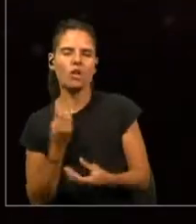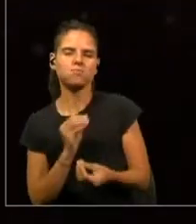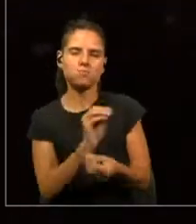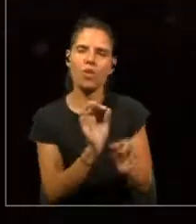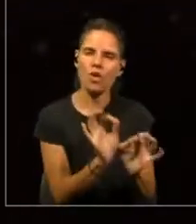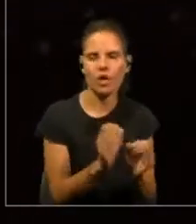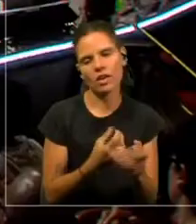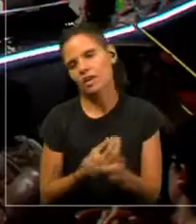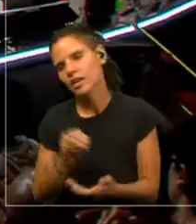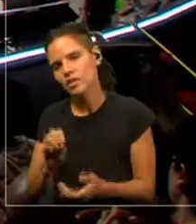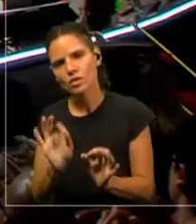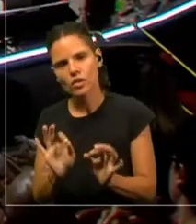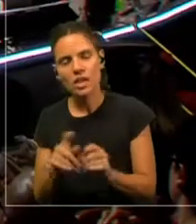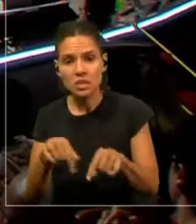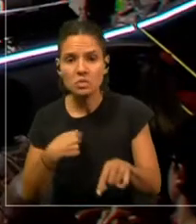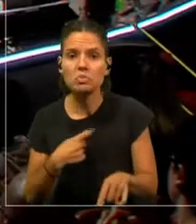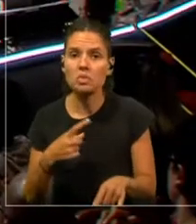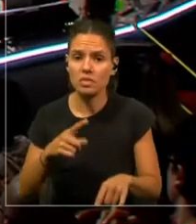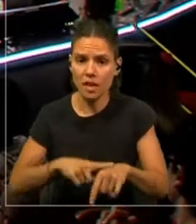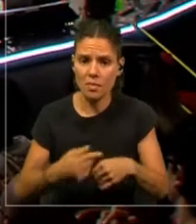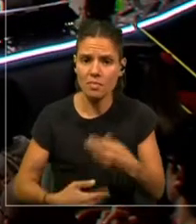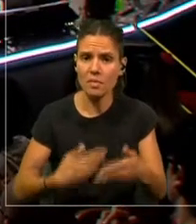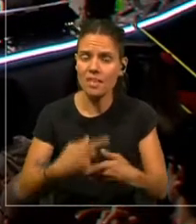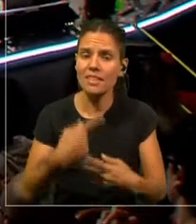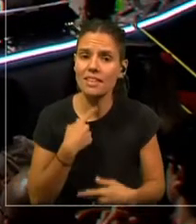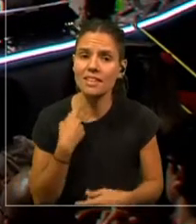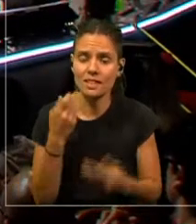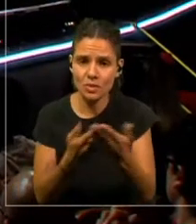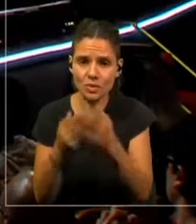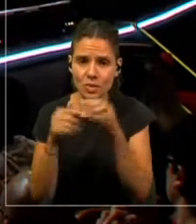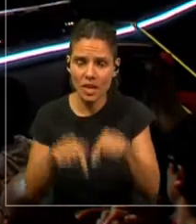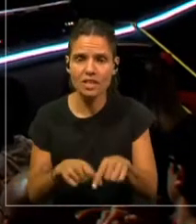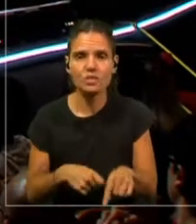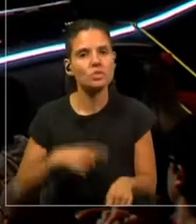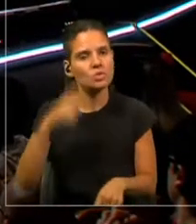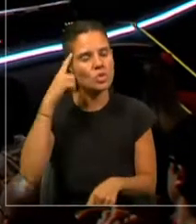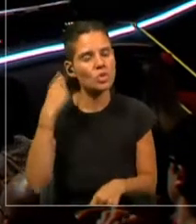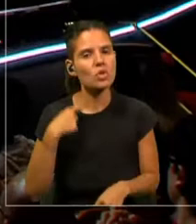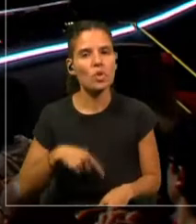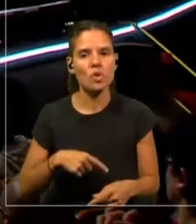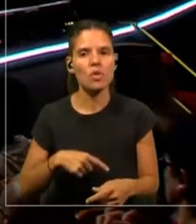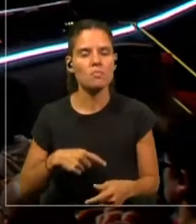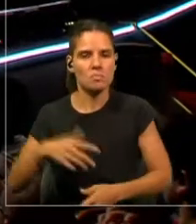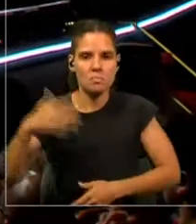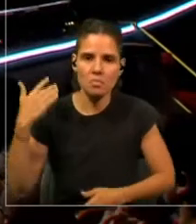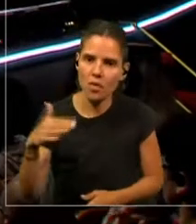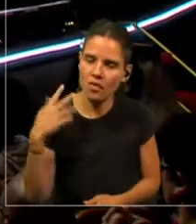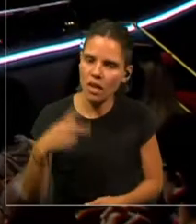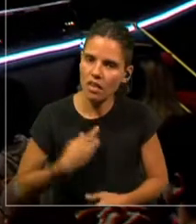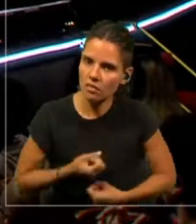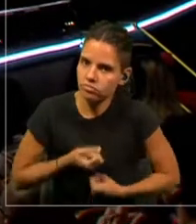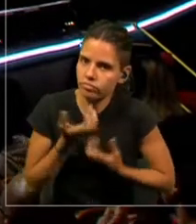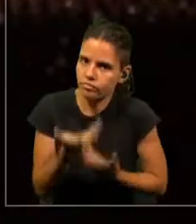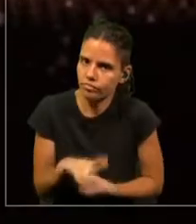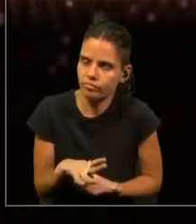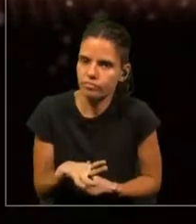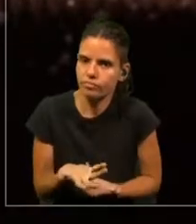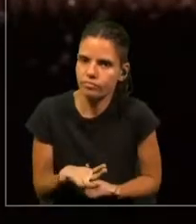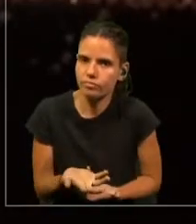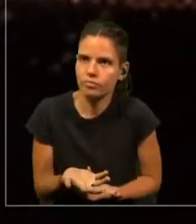para estar estudiando todo esto. Y yo creo que el mensaje que podemos sacar de todo esto es que